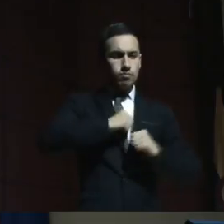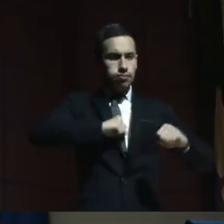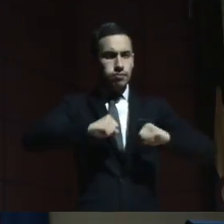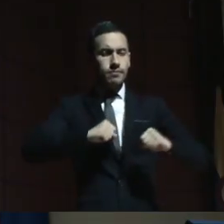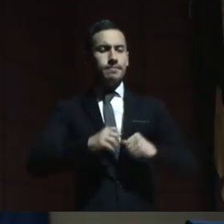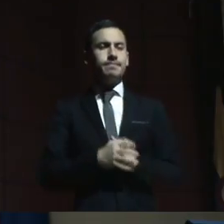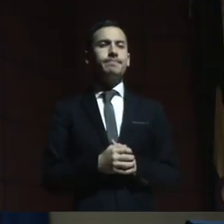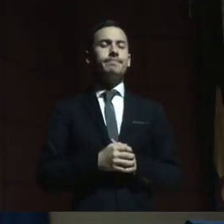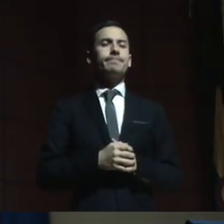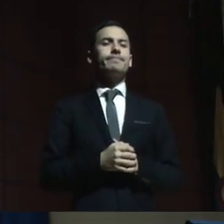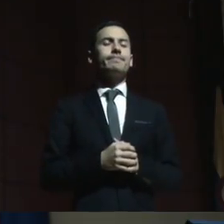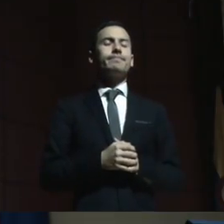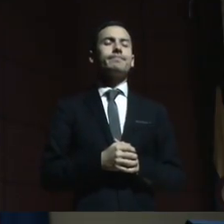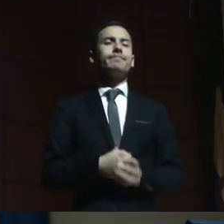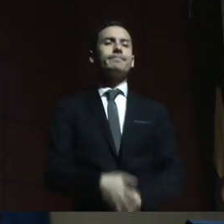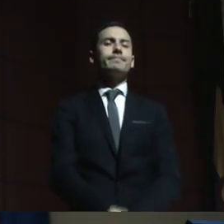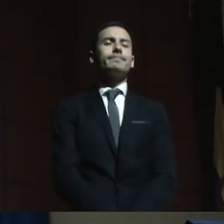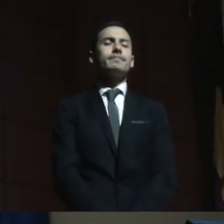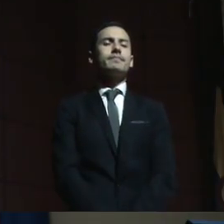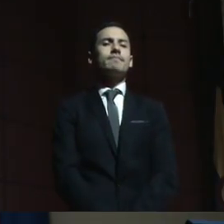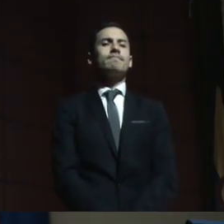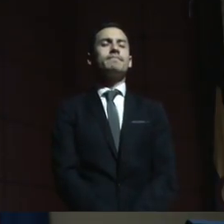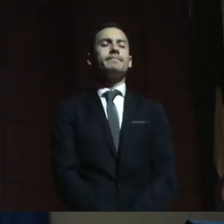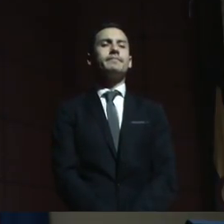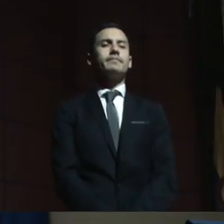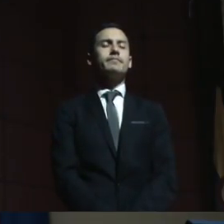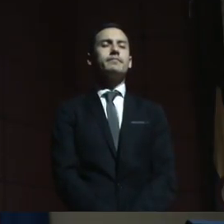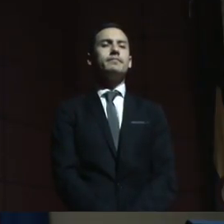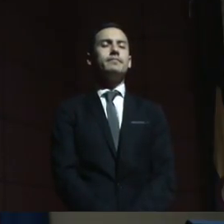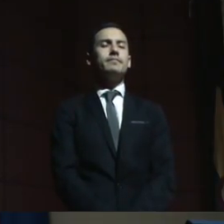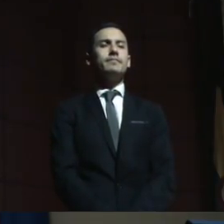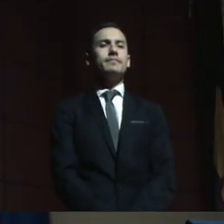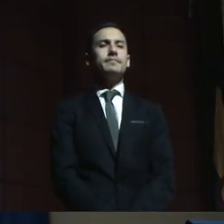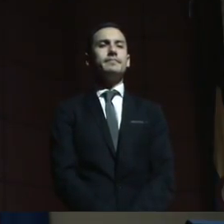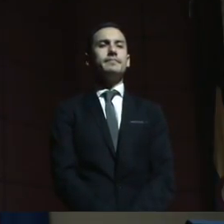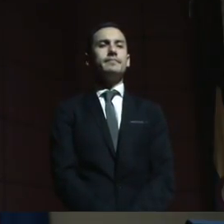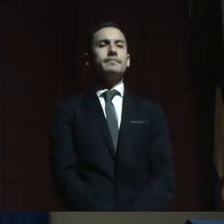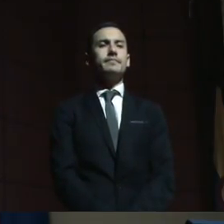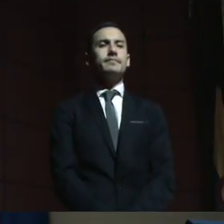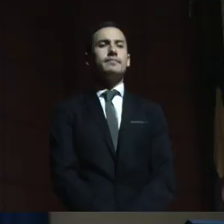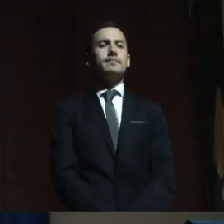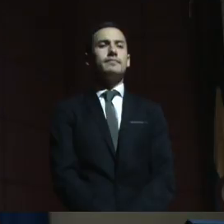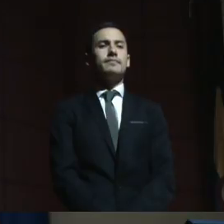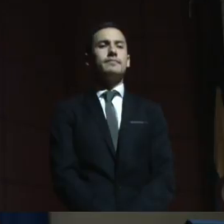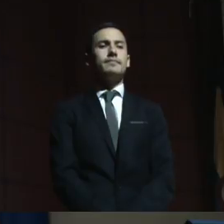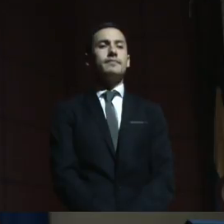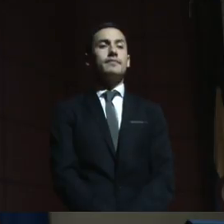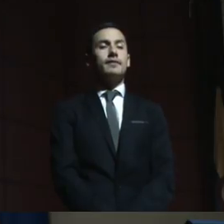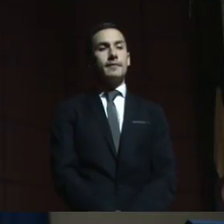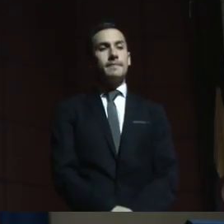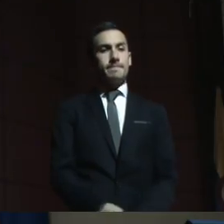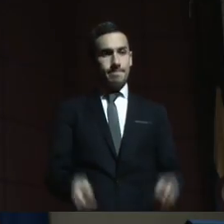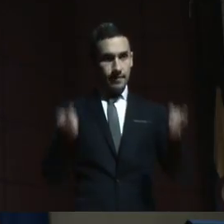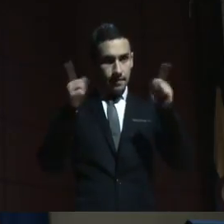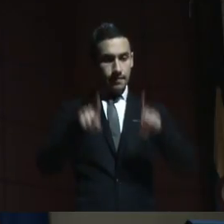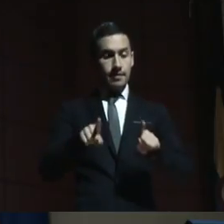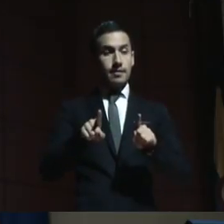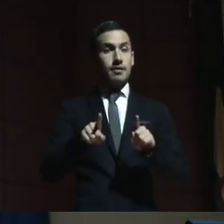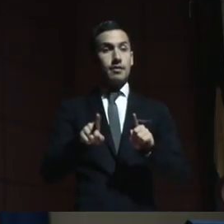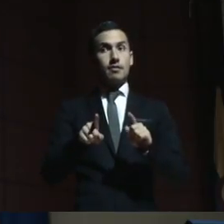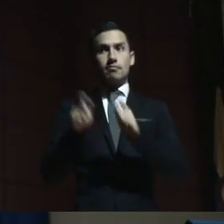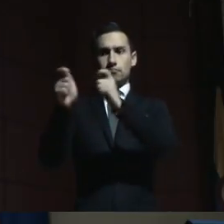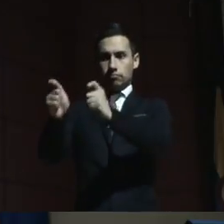A la familia también siempre se le ha dado la responsabilidad de la garantía de la protección. Entonces, yo